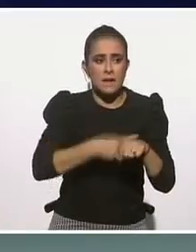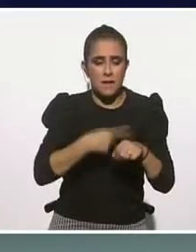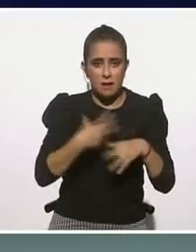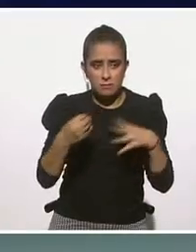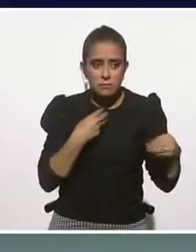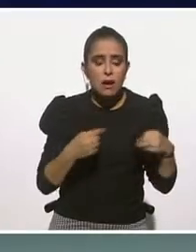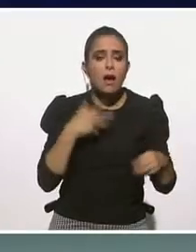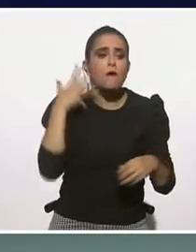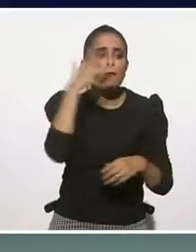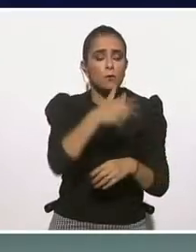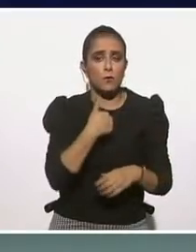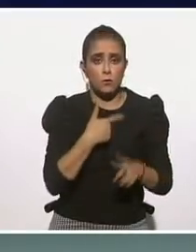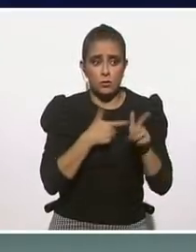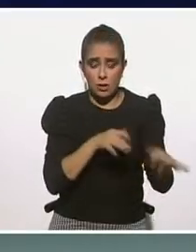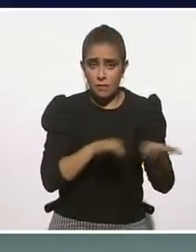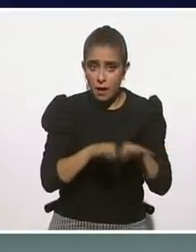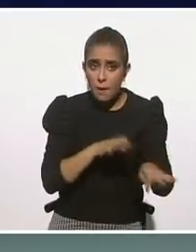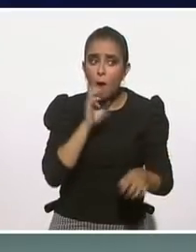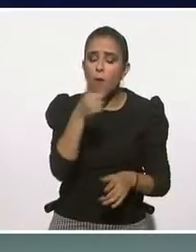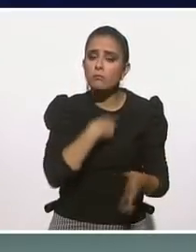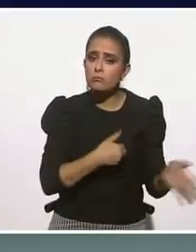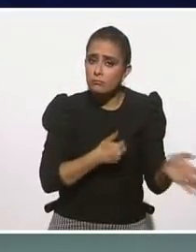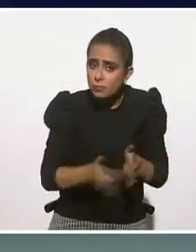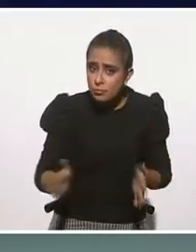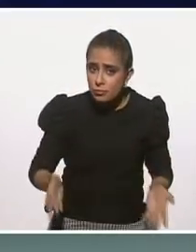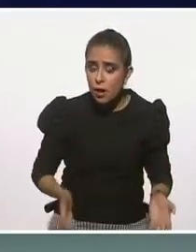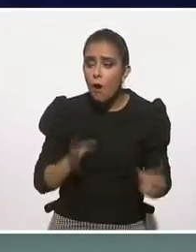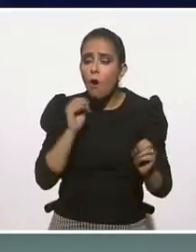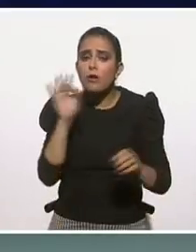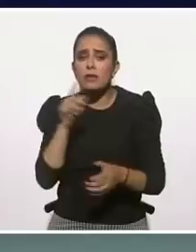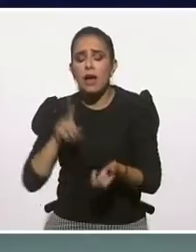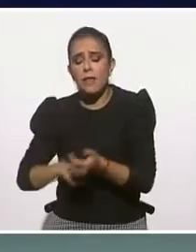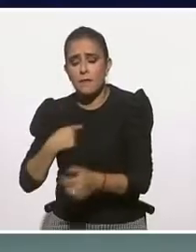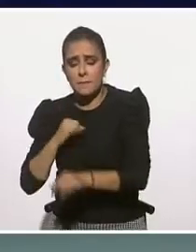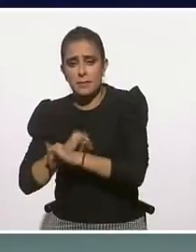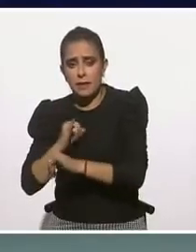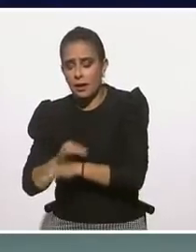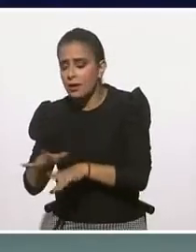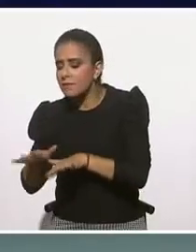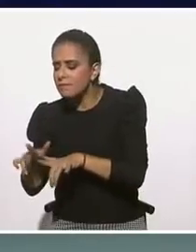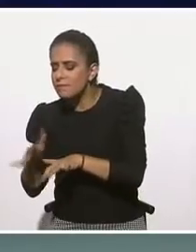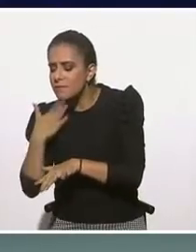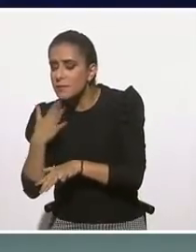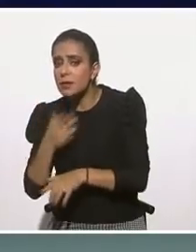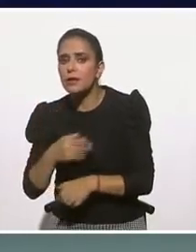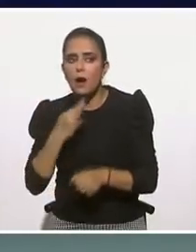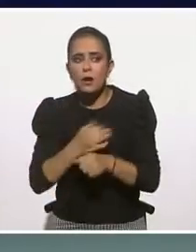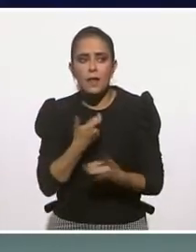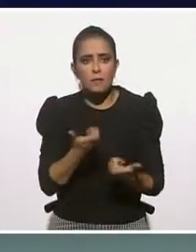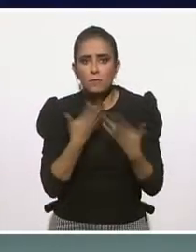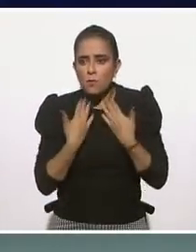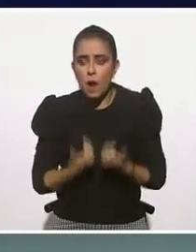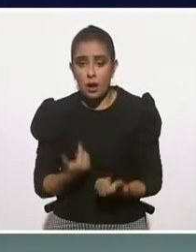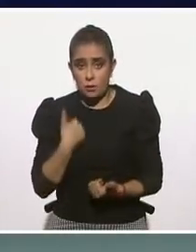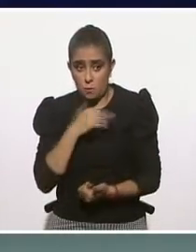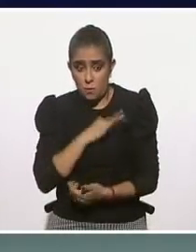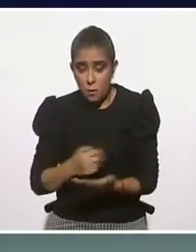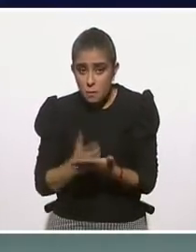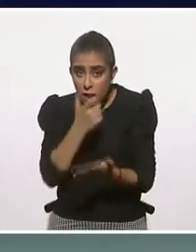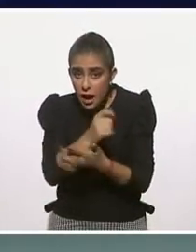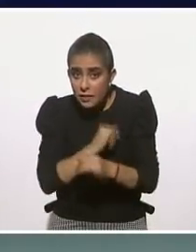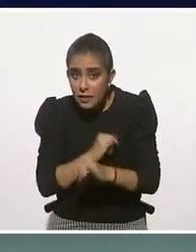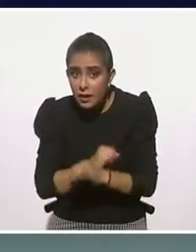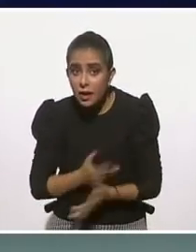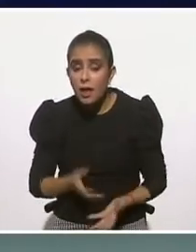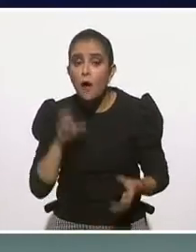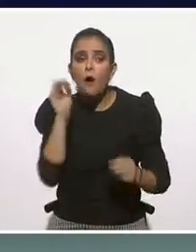y no sé si voy a poder pagar los dos megas más de internet, que son realidades que estamos viviendo ahorita, y que ni siquiera tendría dónde llevar a mi hijo si se